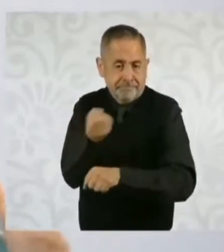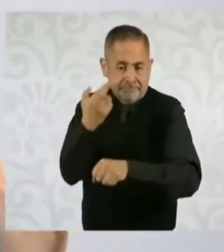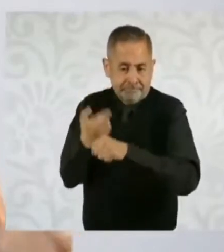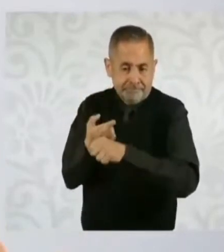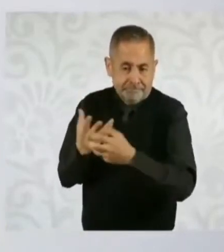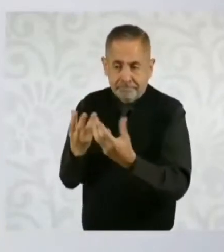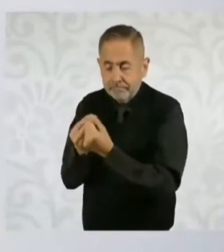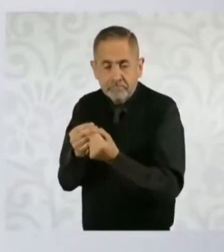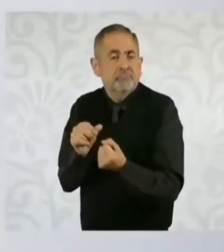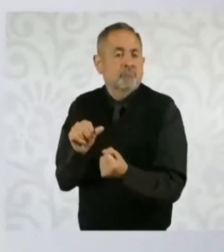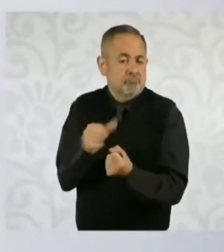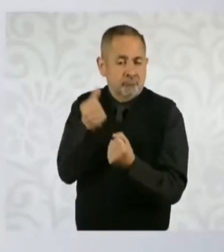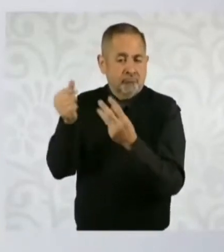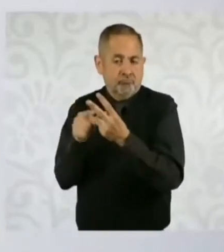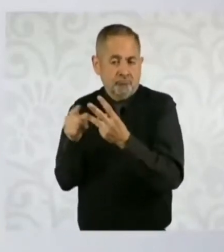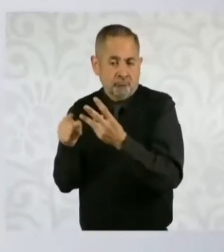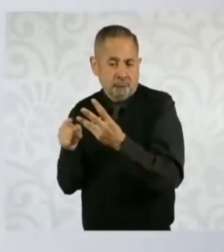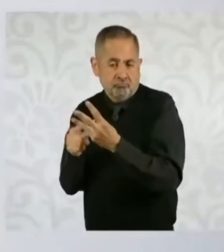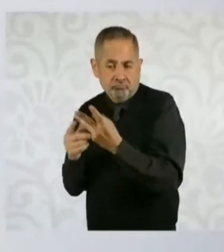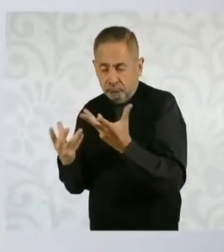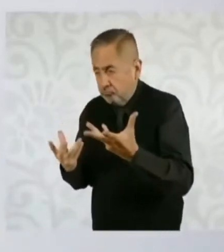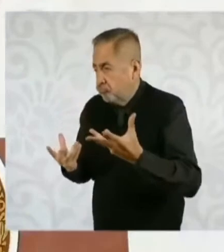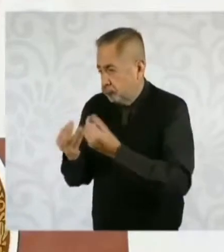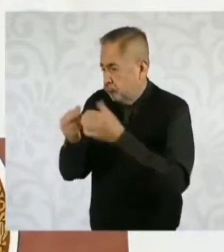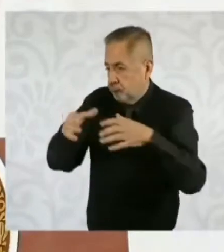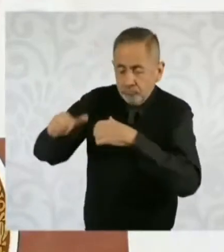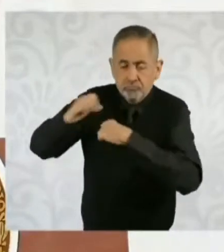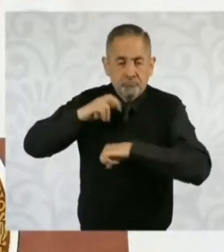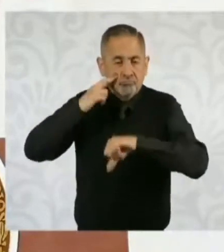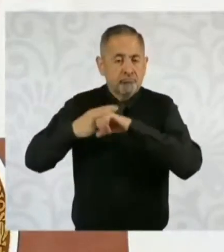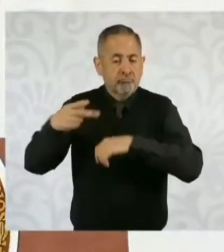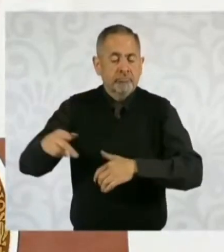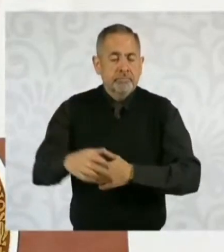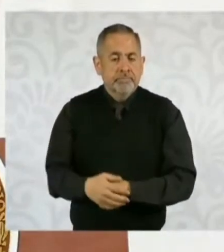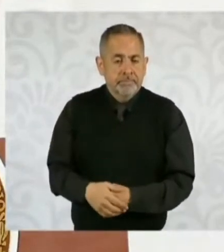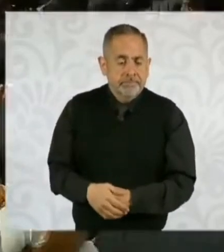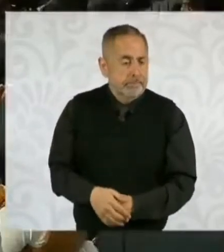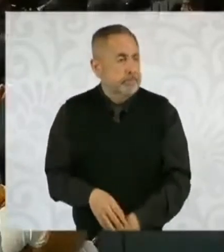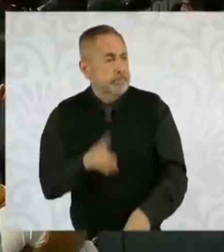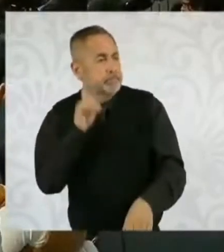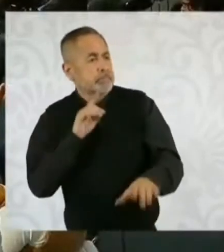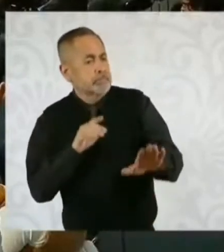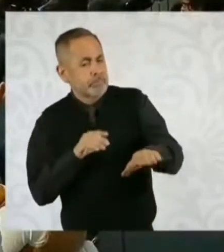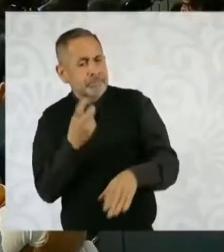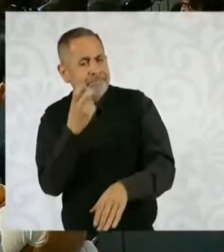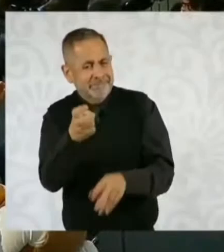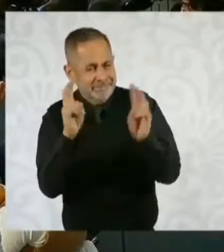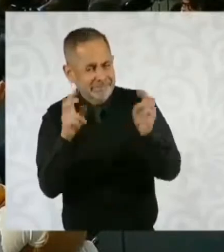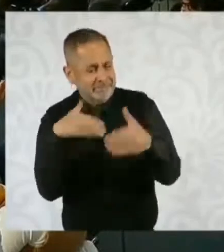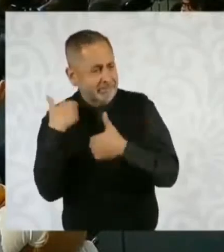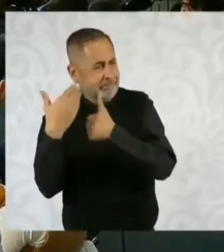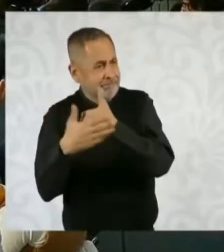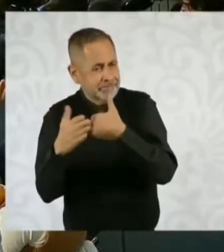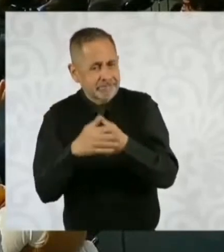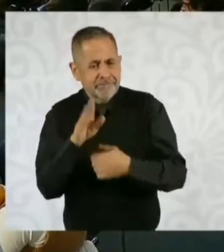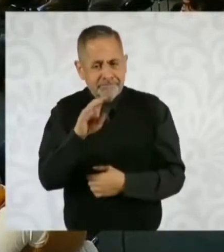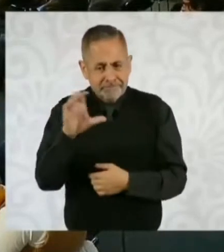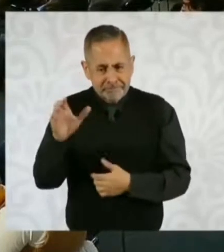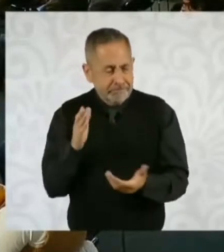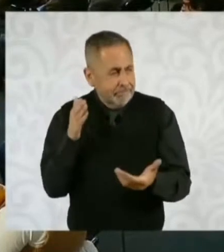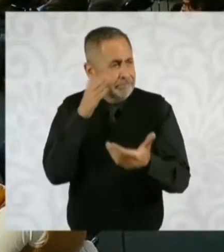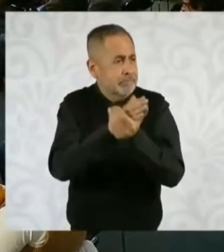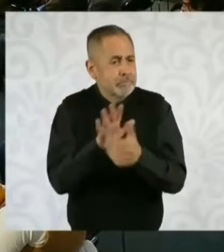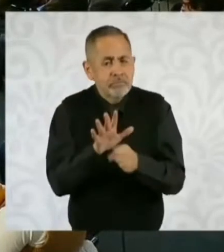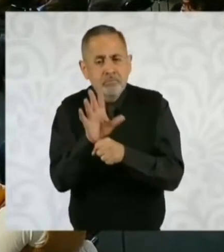entre otras de los temas que tiene. Verá este tema su próxima visita a Baja California, presidenta, y preguntarle si ya tiene